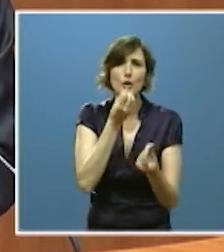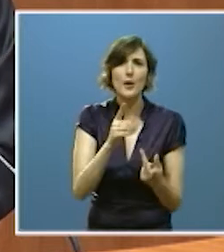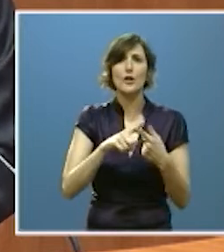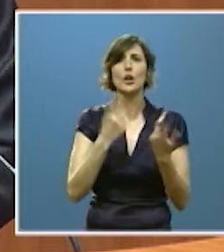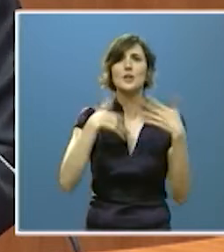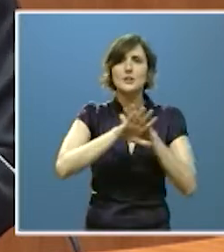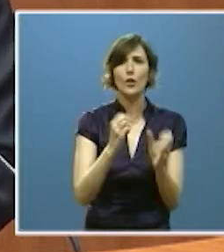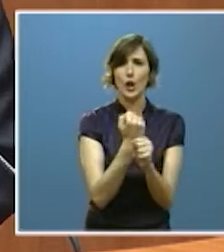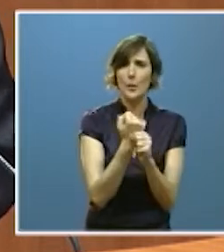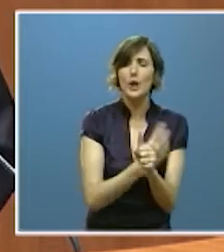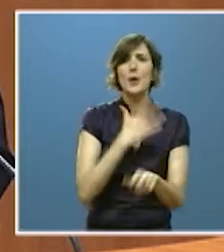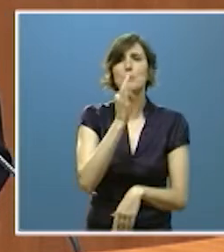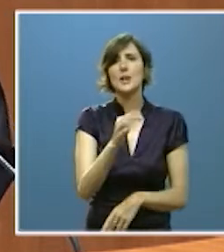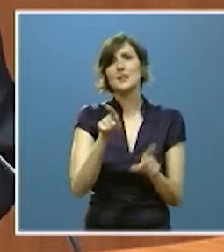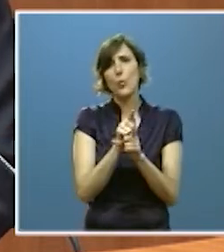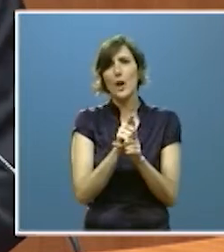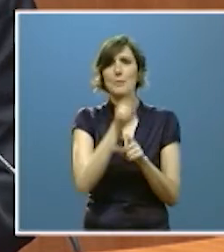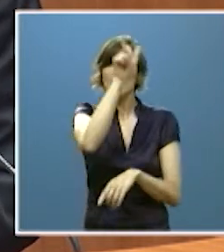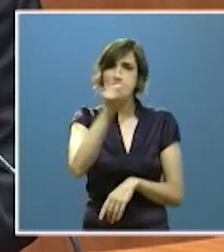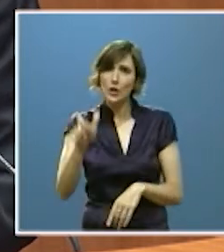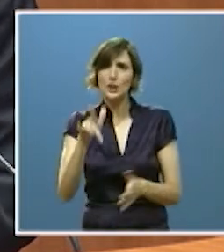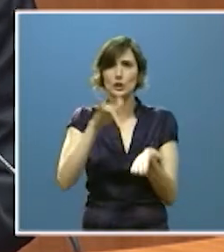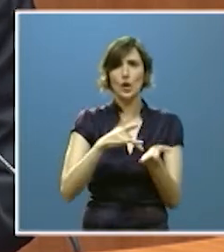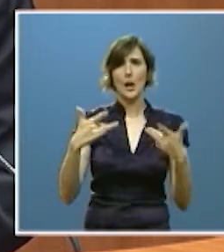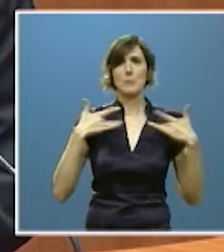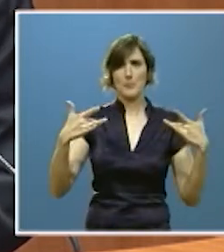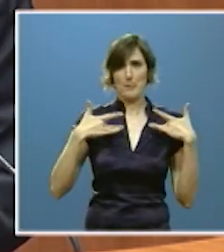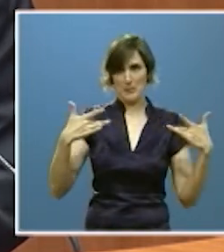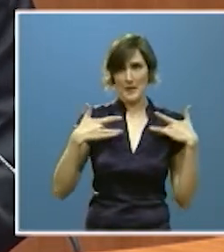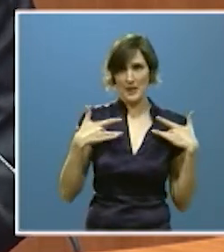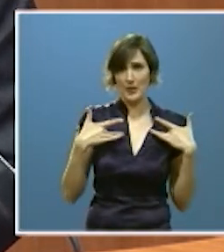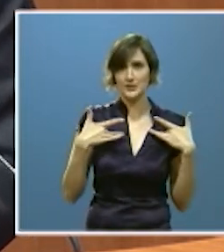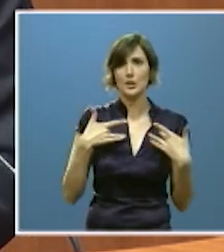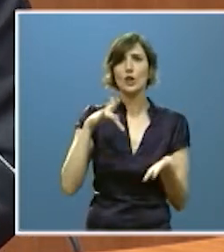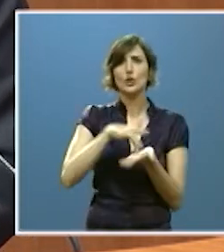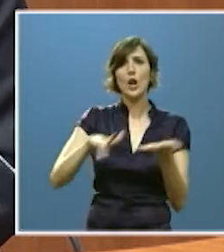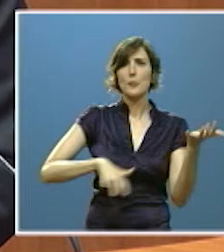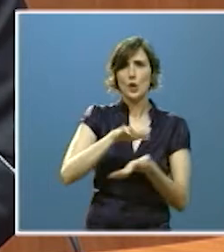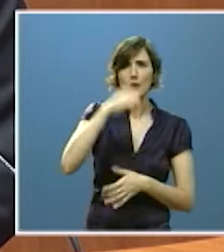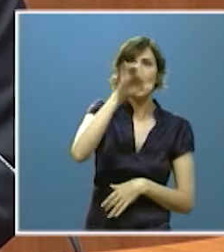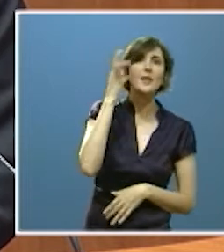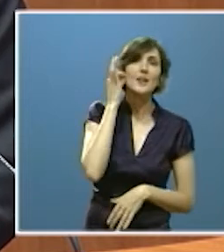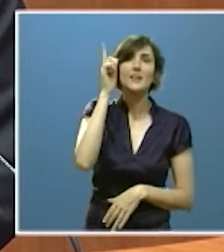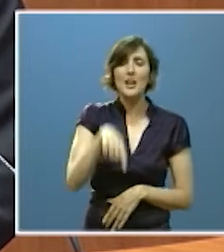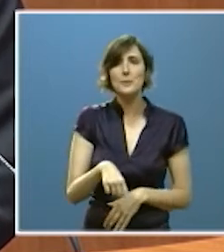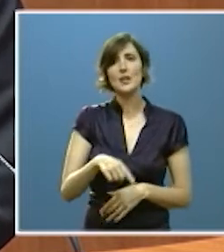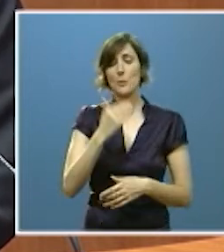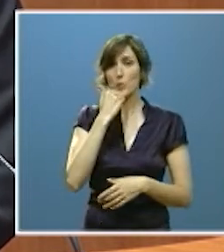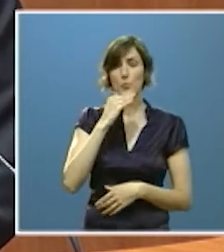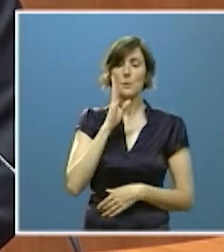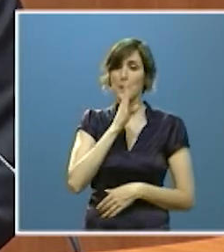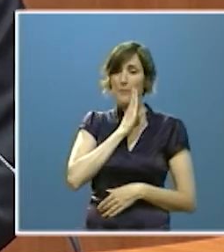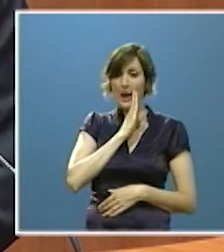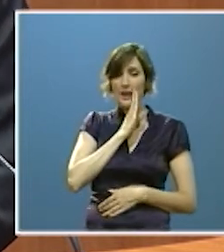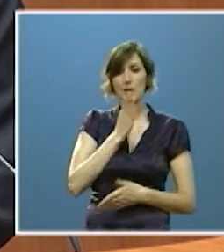y nuevas prestaciones a víctimas de agresiones sexuales menores víctimas de la violencia y huérfanos de mujeres asesinadas